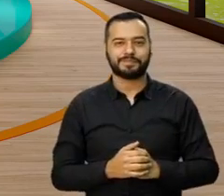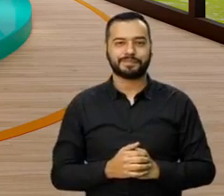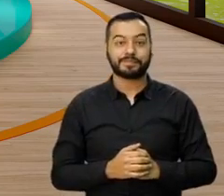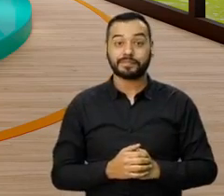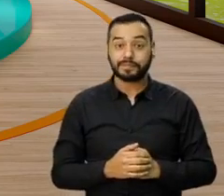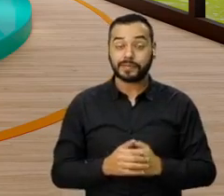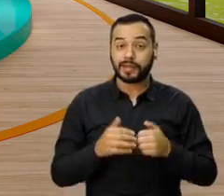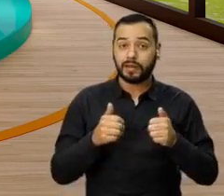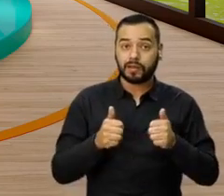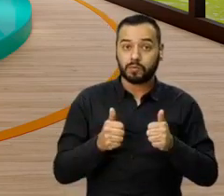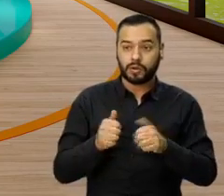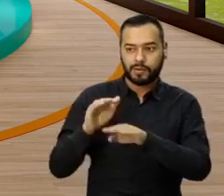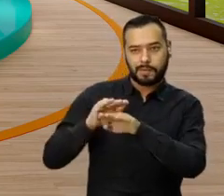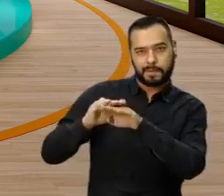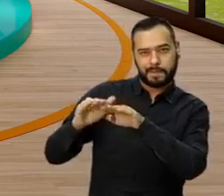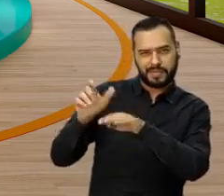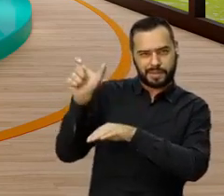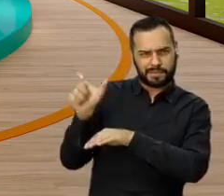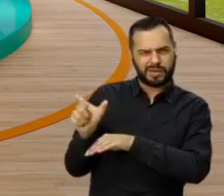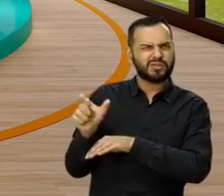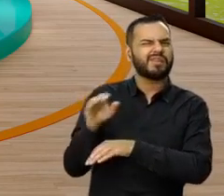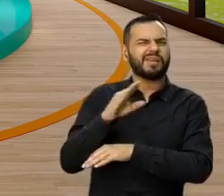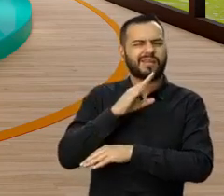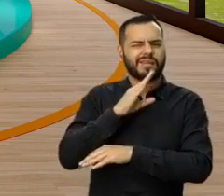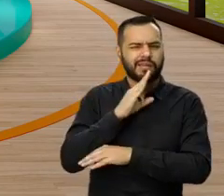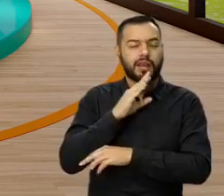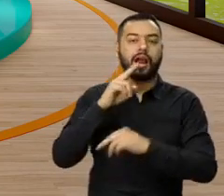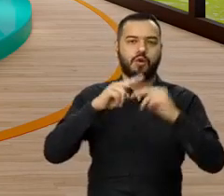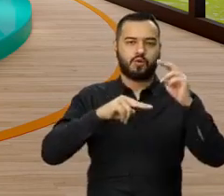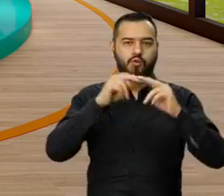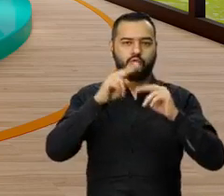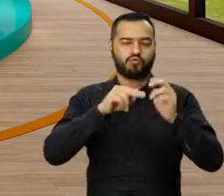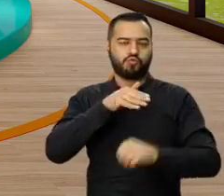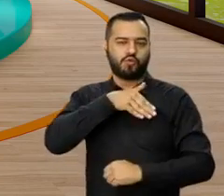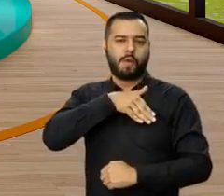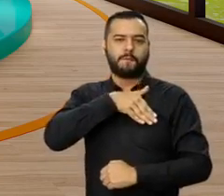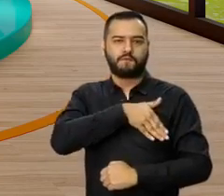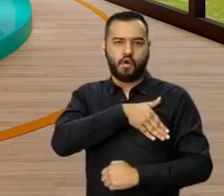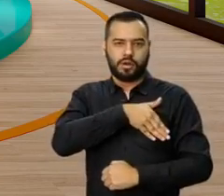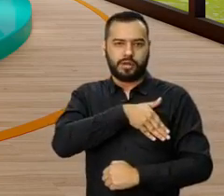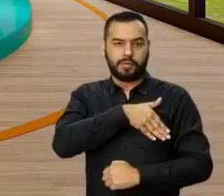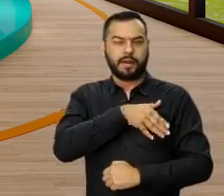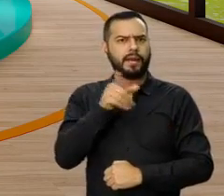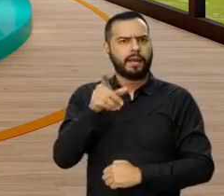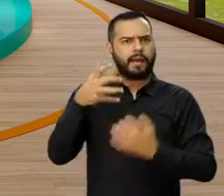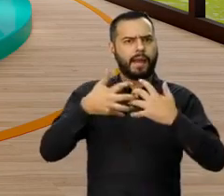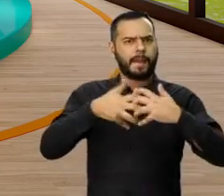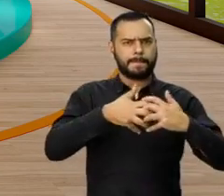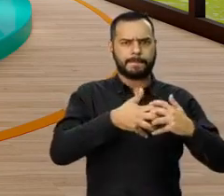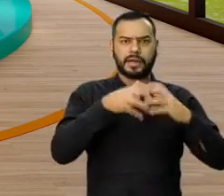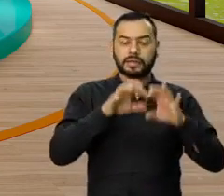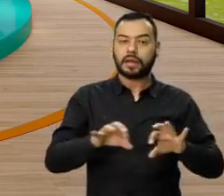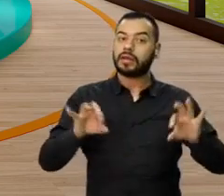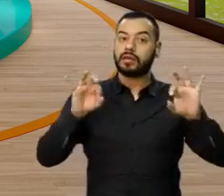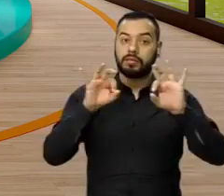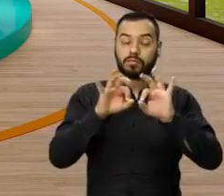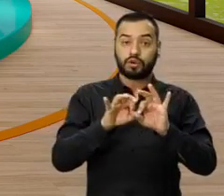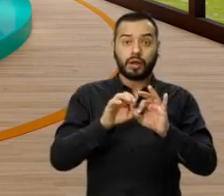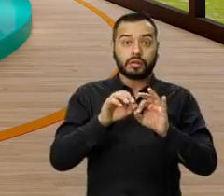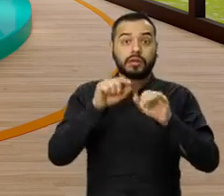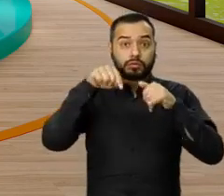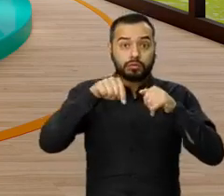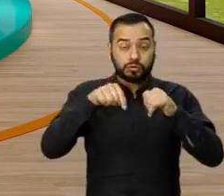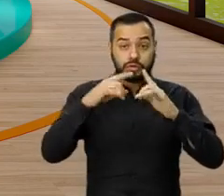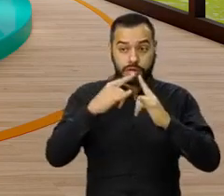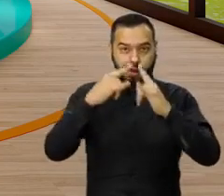Y bueno, nuestra invitada de esta tarde es Constructora Bolívar, una empresa muy importante que aparte de tener presencia